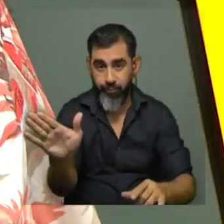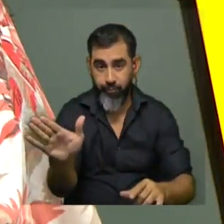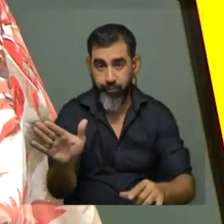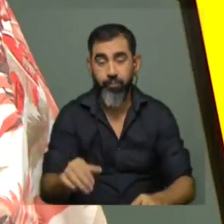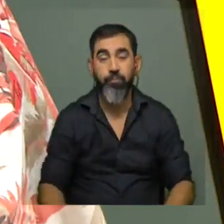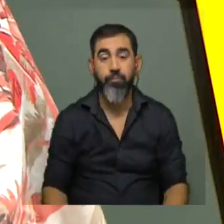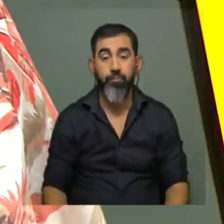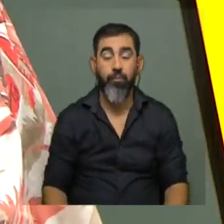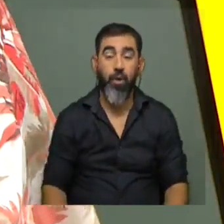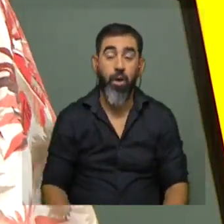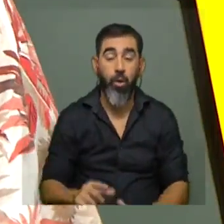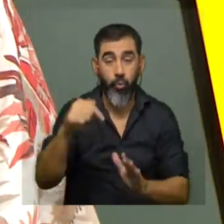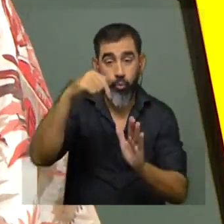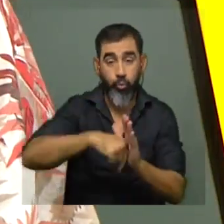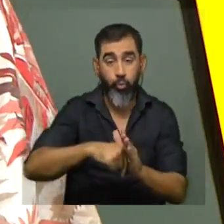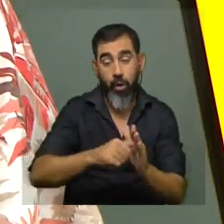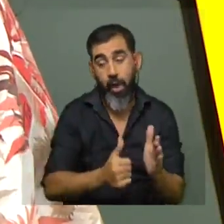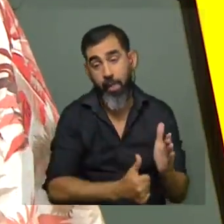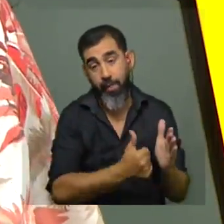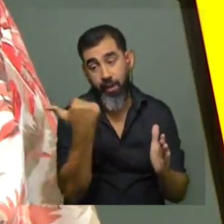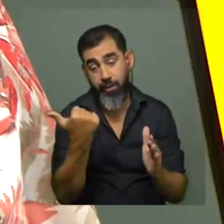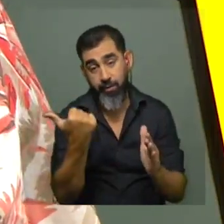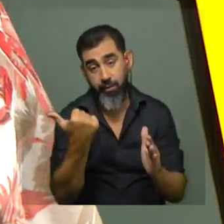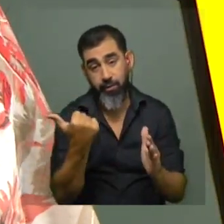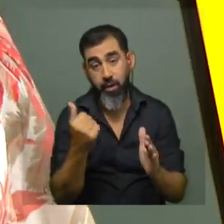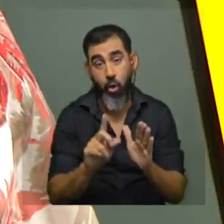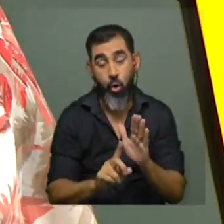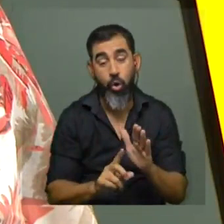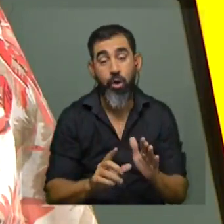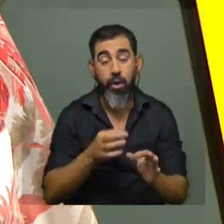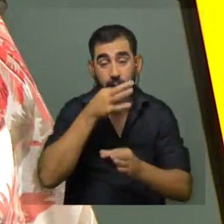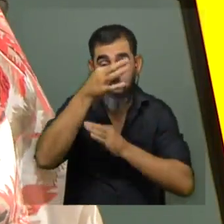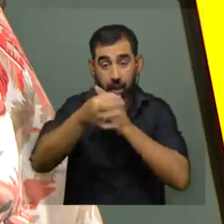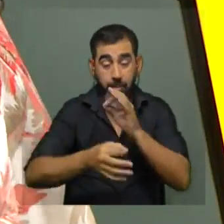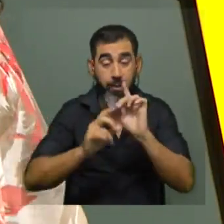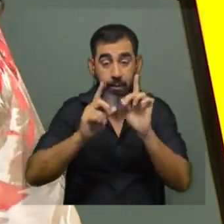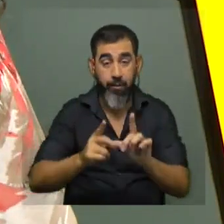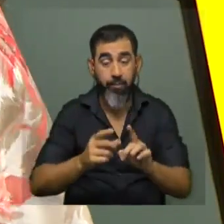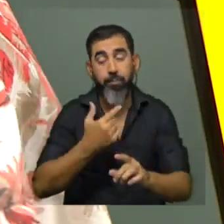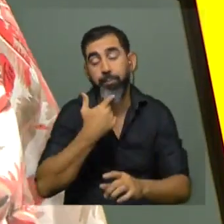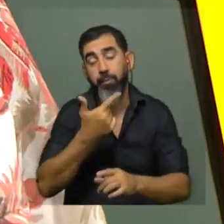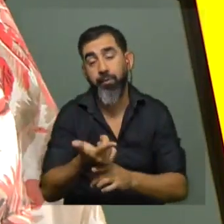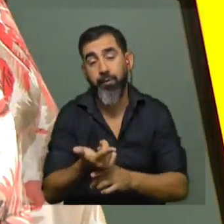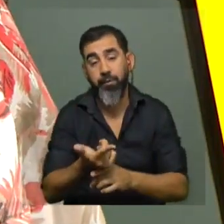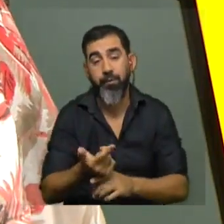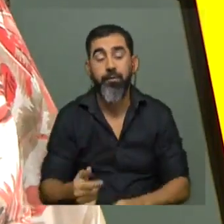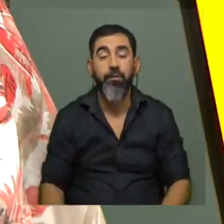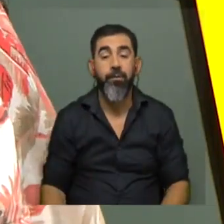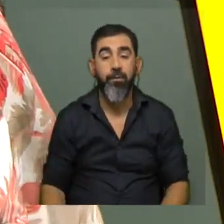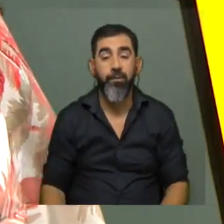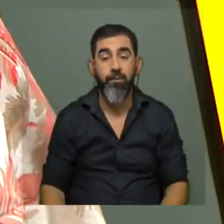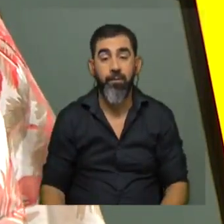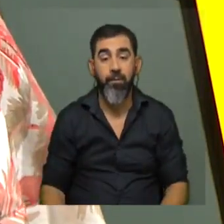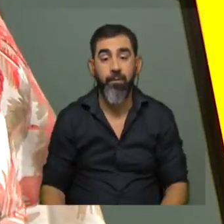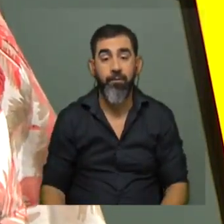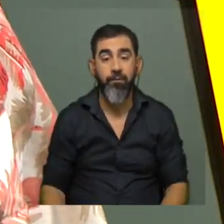hemisferio sur hacia la derecha como vimos hace un ratito esto es lo que explica también por ejemplo que